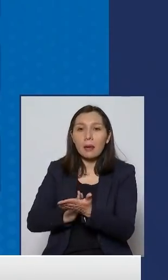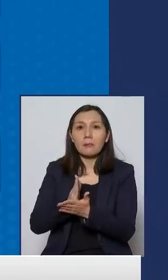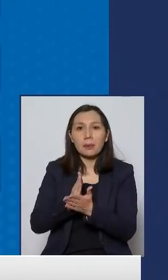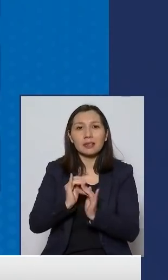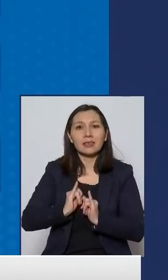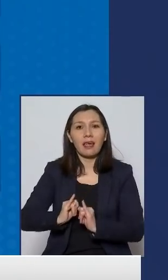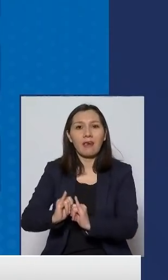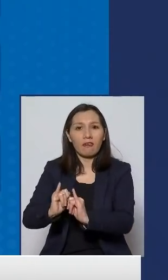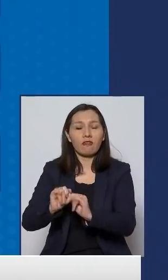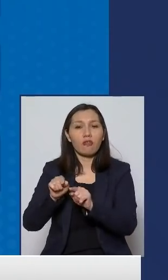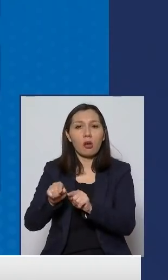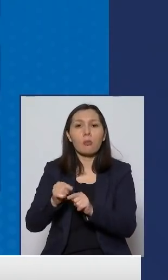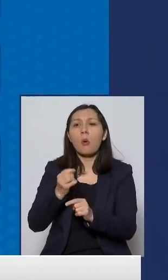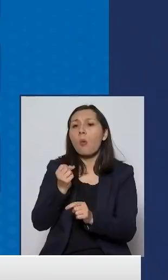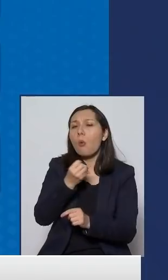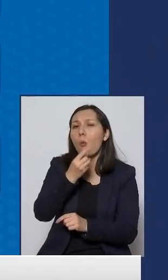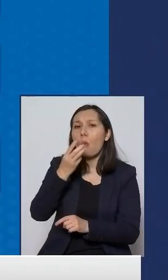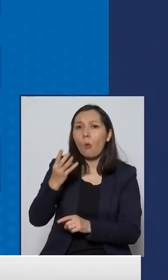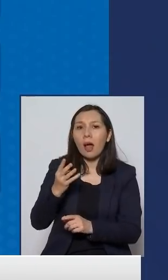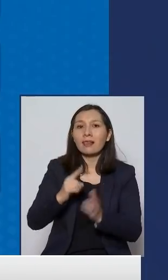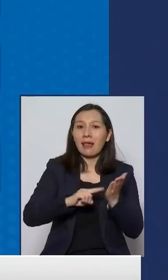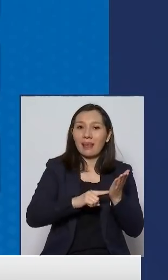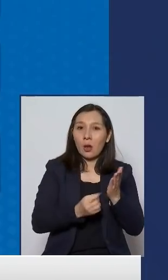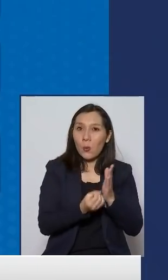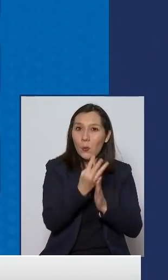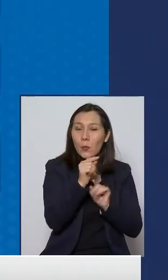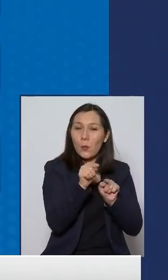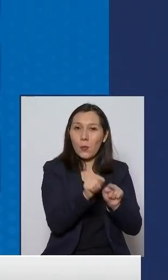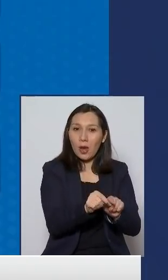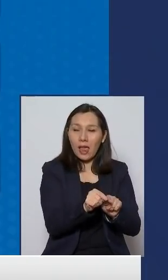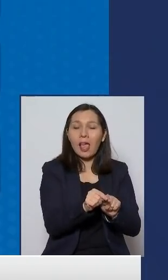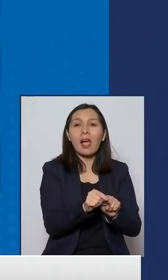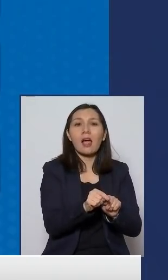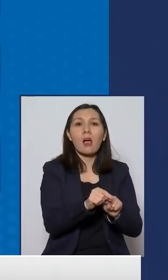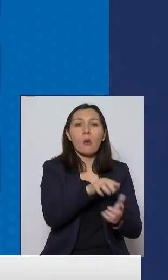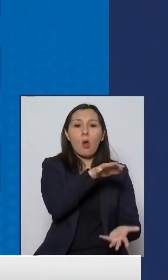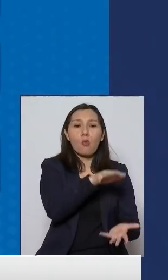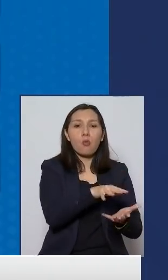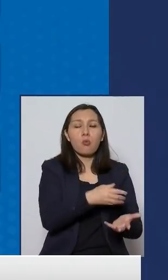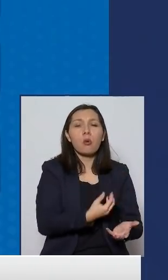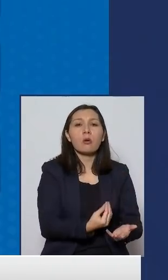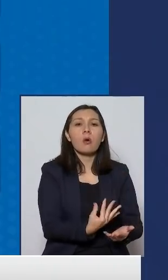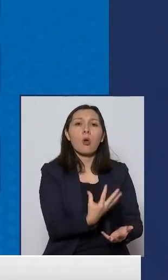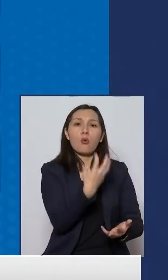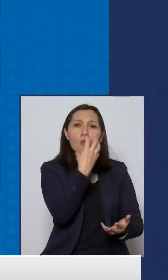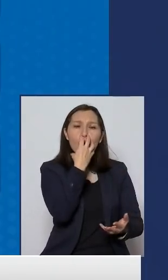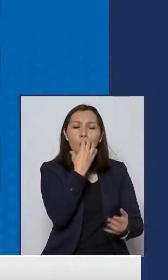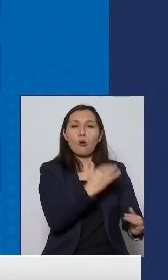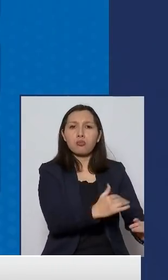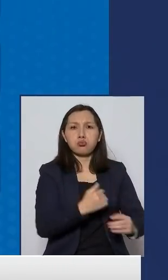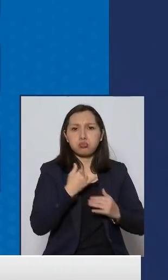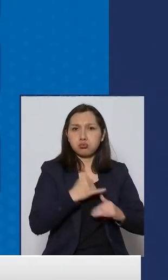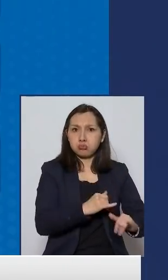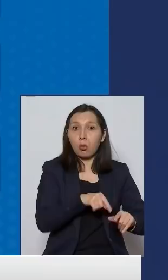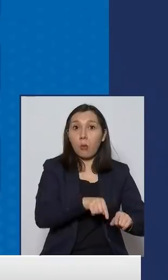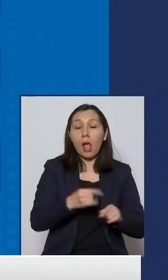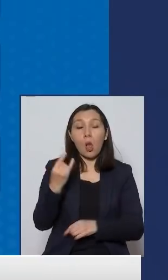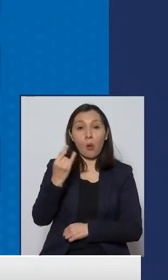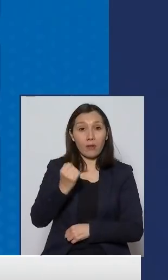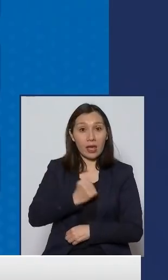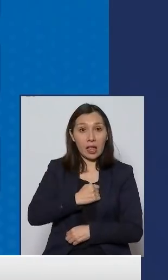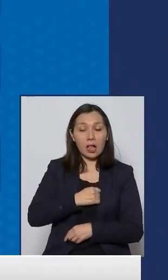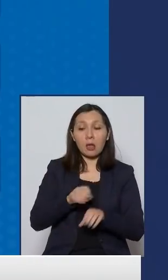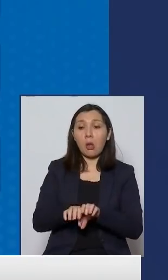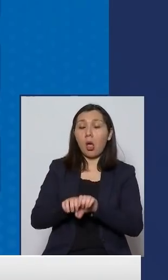a informar la ocupación de la tecnología de oxígeno-terapia de alto flujo, que la Universidad Católica